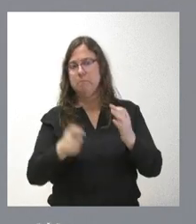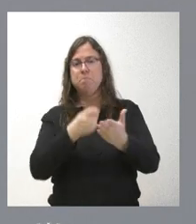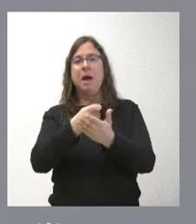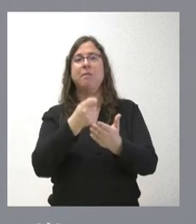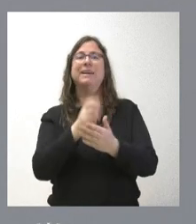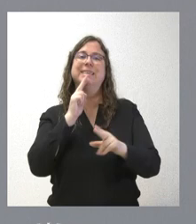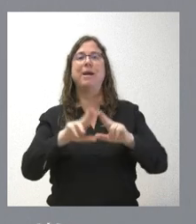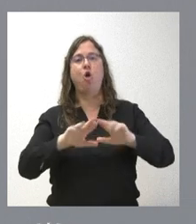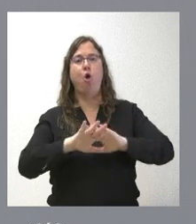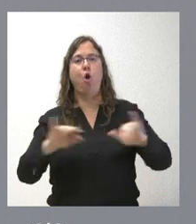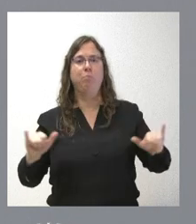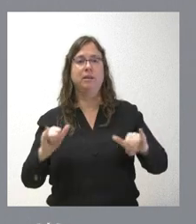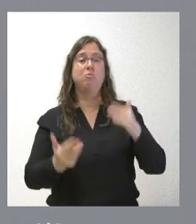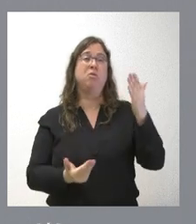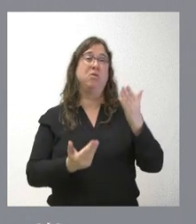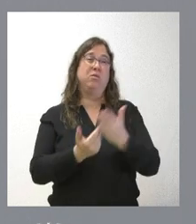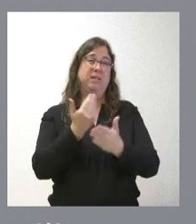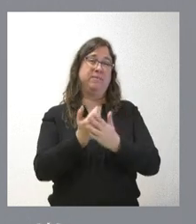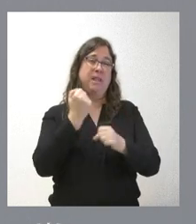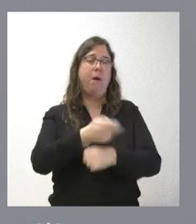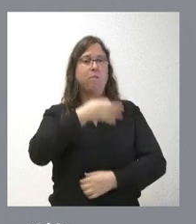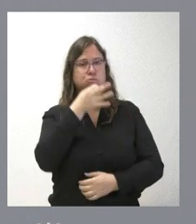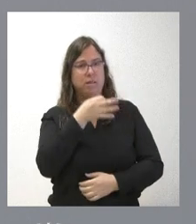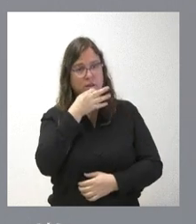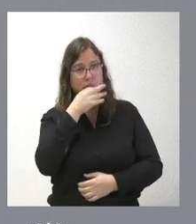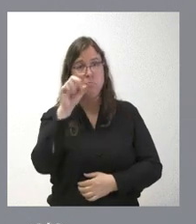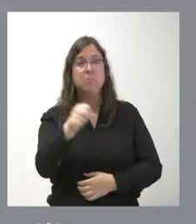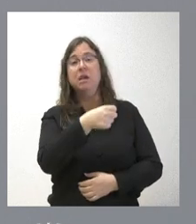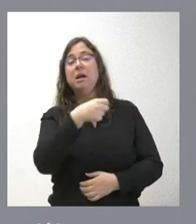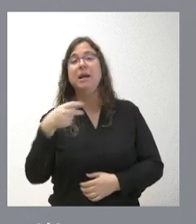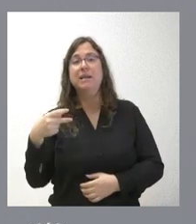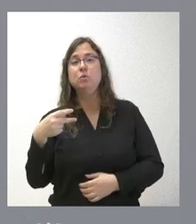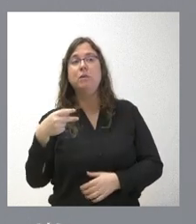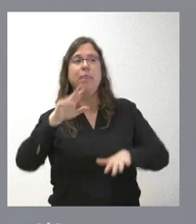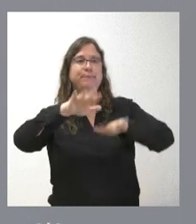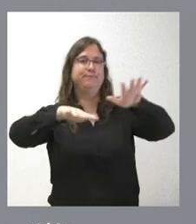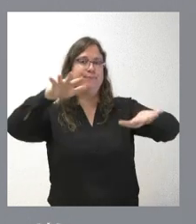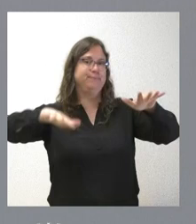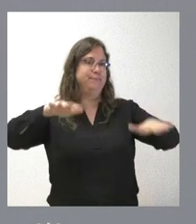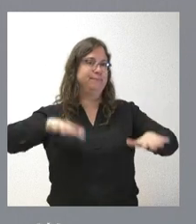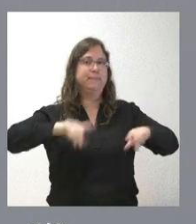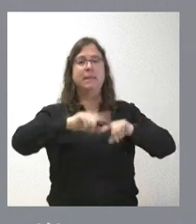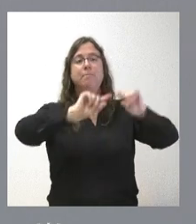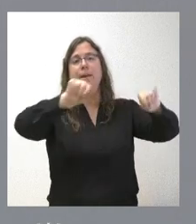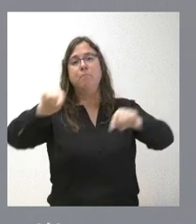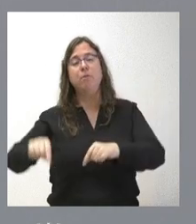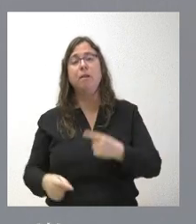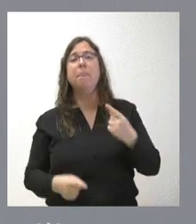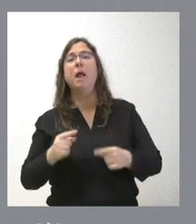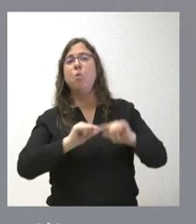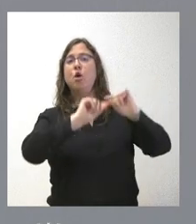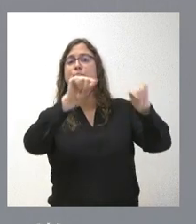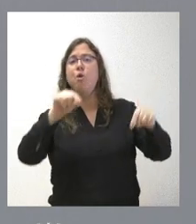compensaciones de estas jornadas de tarde. El resultado no es homogéneo en todas las provincias. Hay provincias donde el número